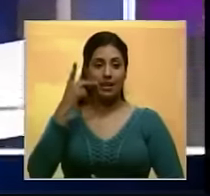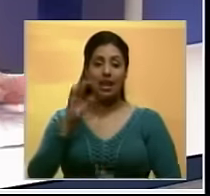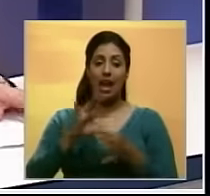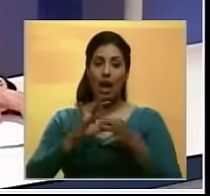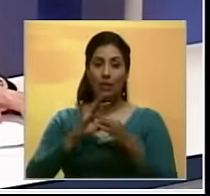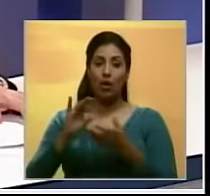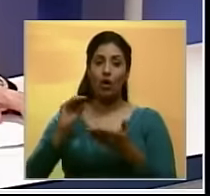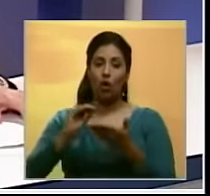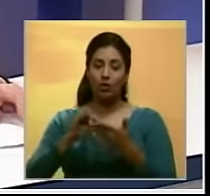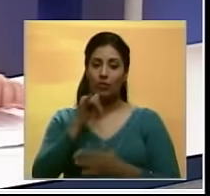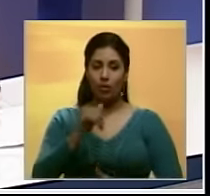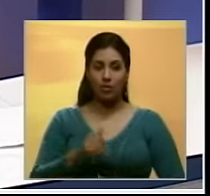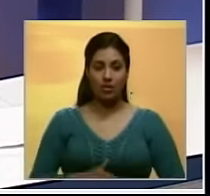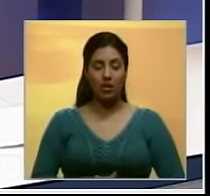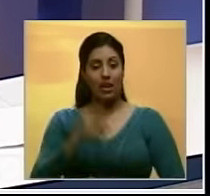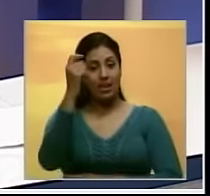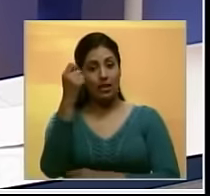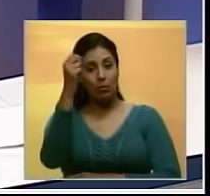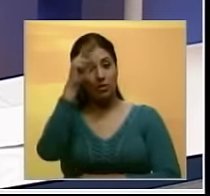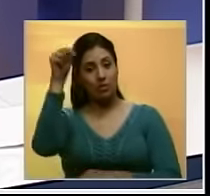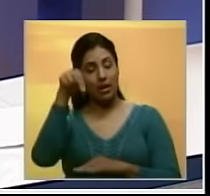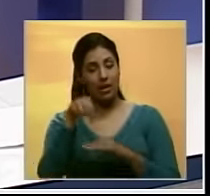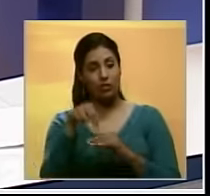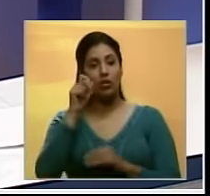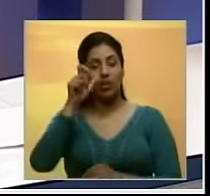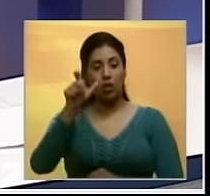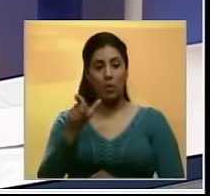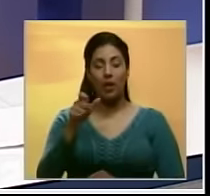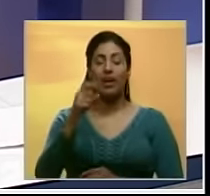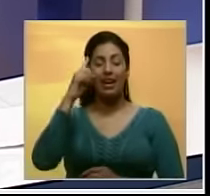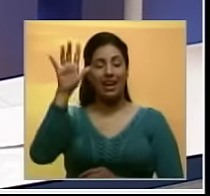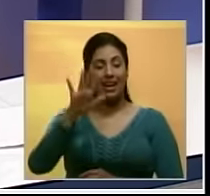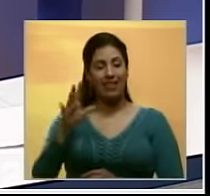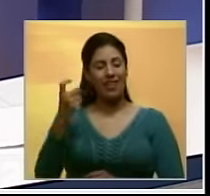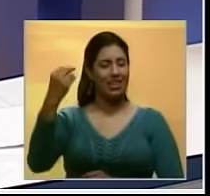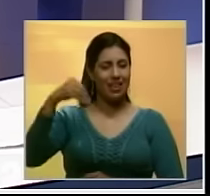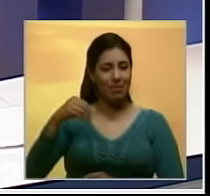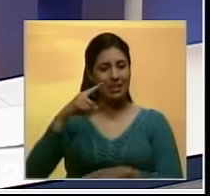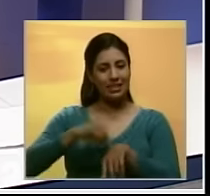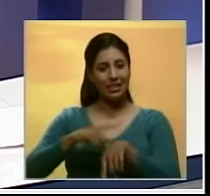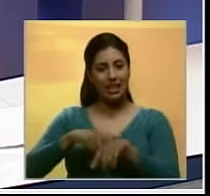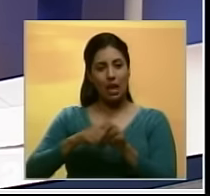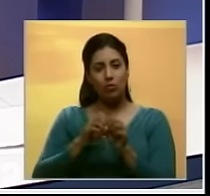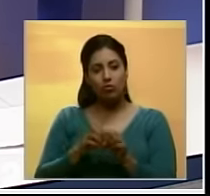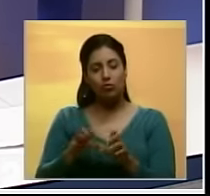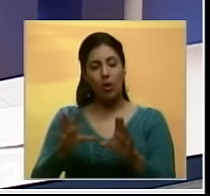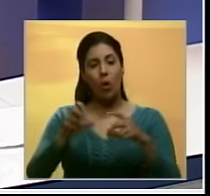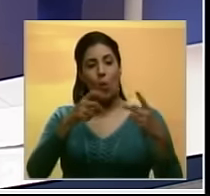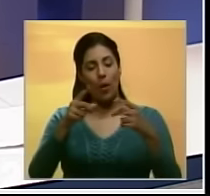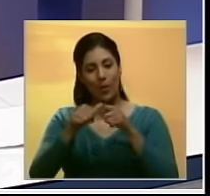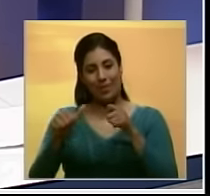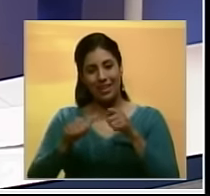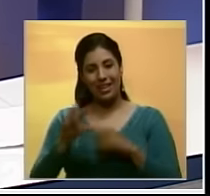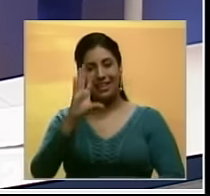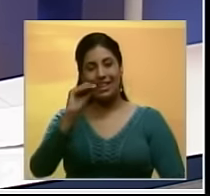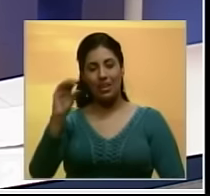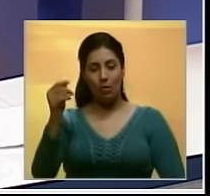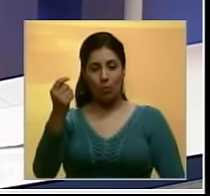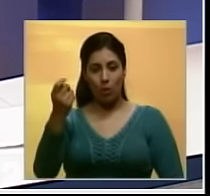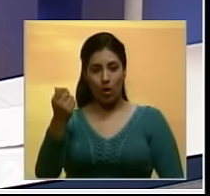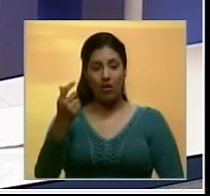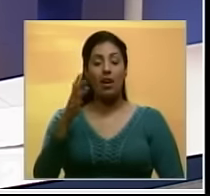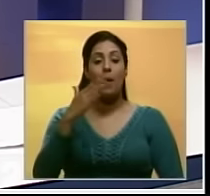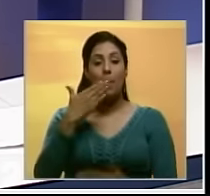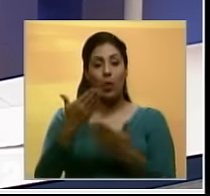Amigos, vamos con otras informaciones El diputado de la Asamblea Nacional, José Guerra Considera insuficiente el tiempo de distribución para el nuevo billete de 500 bolívares